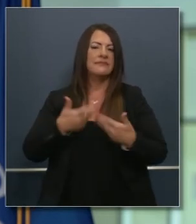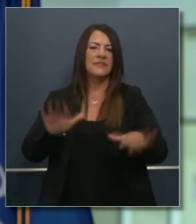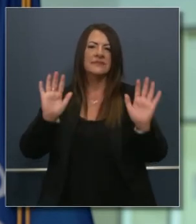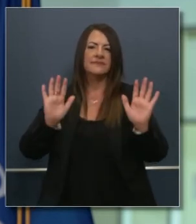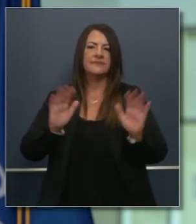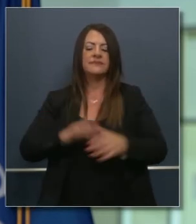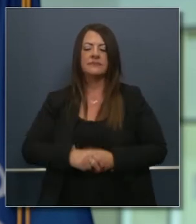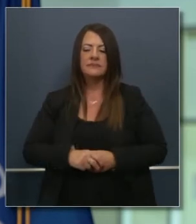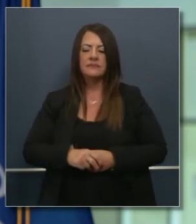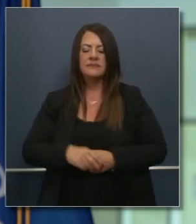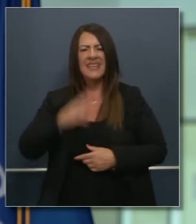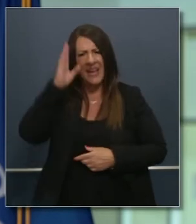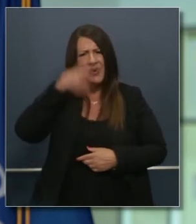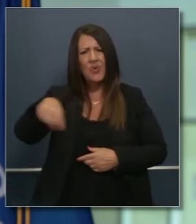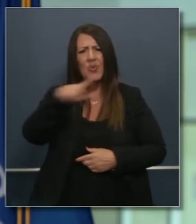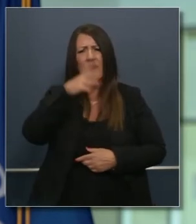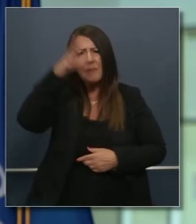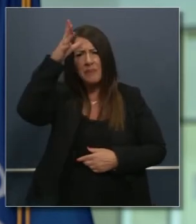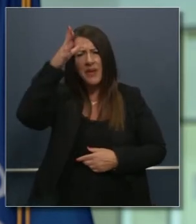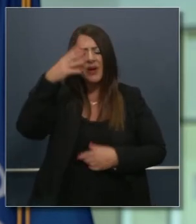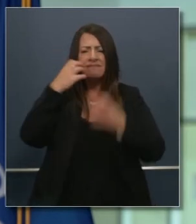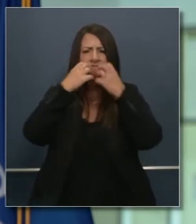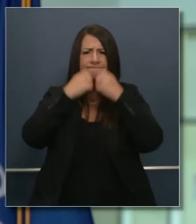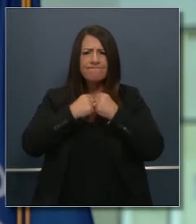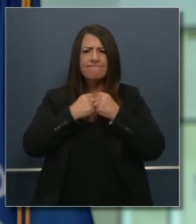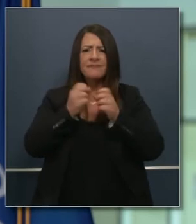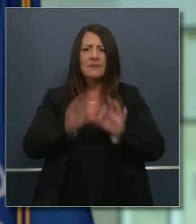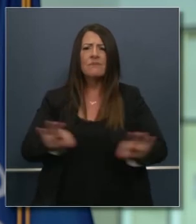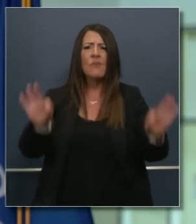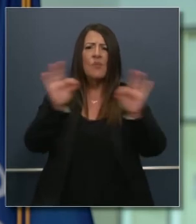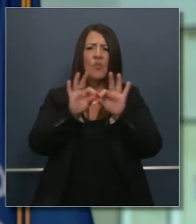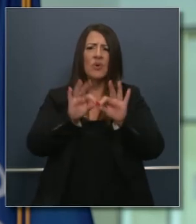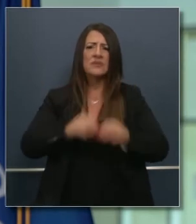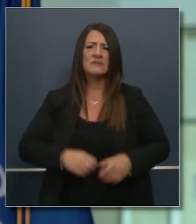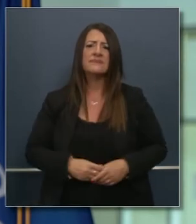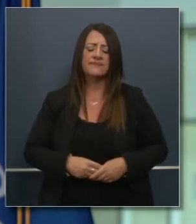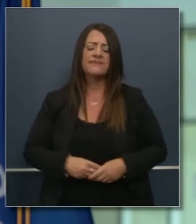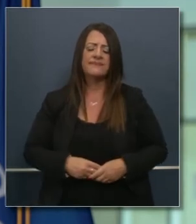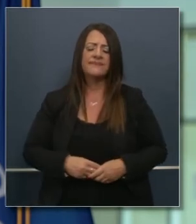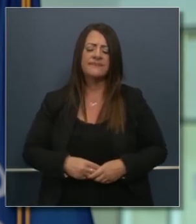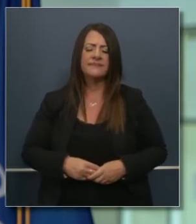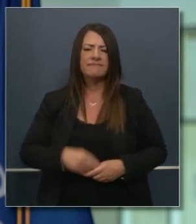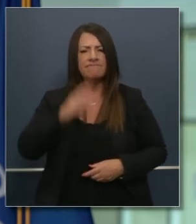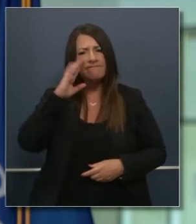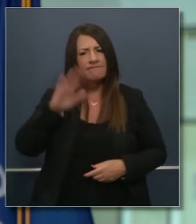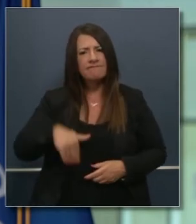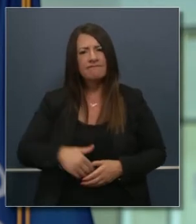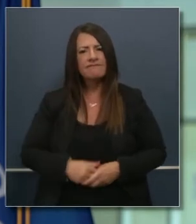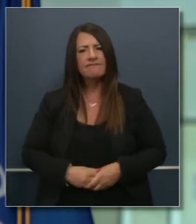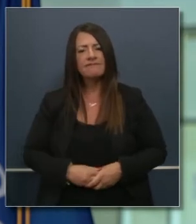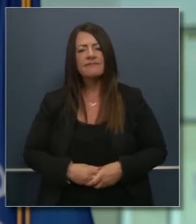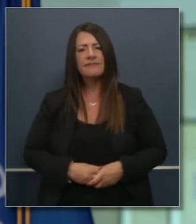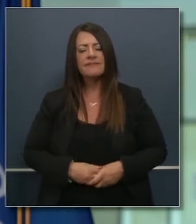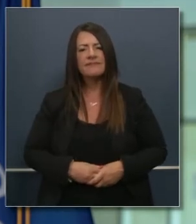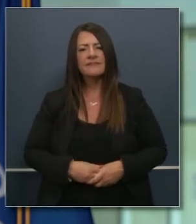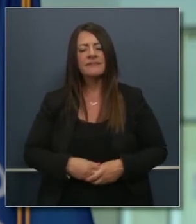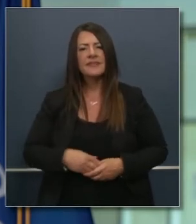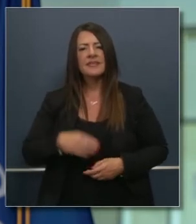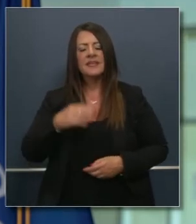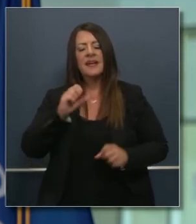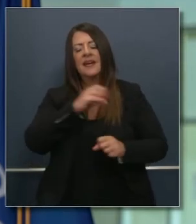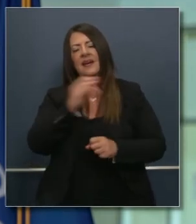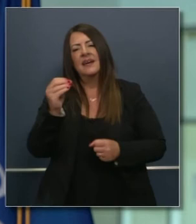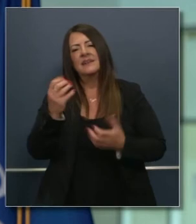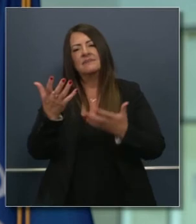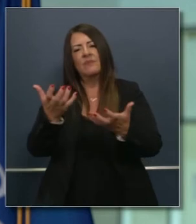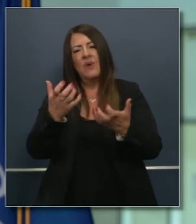no sé nada más importante que esto para los padres de nuestros californianos y el tema este que nos juntó